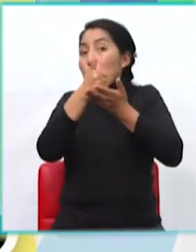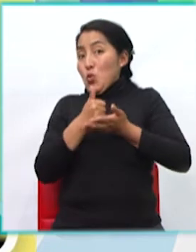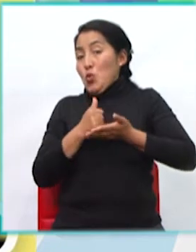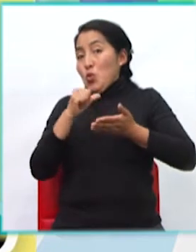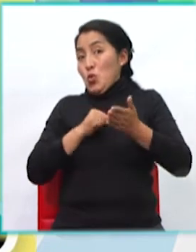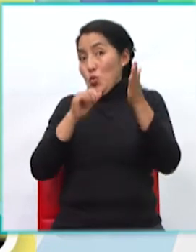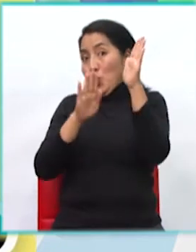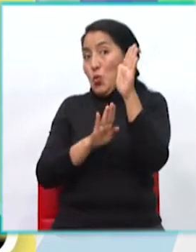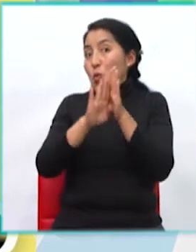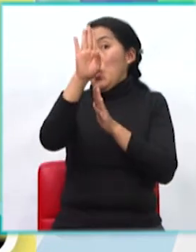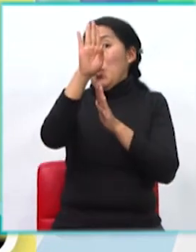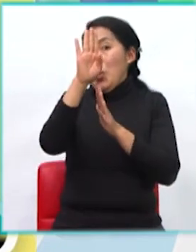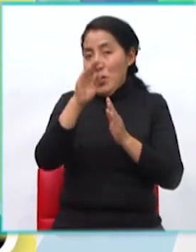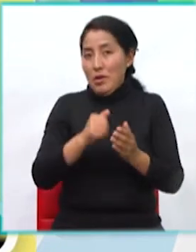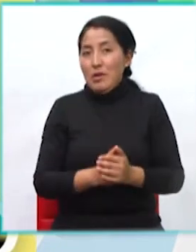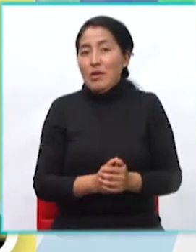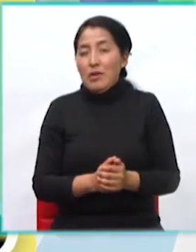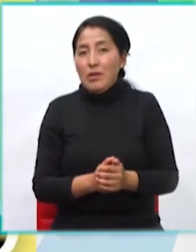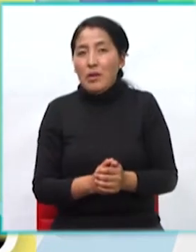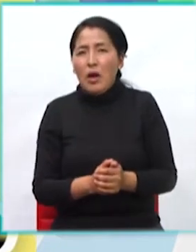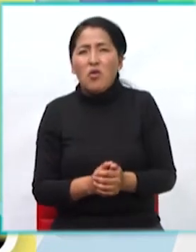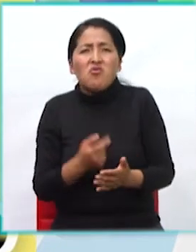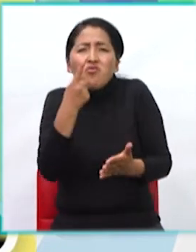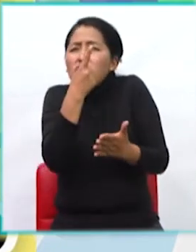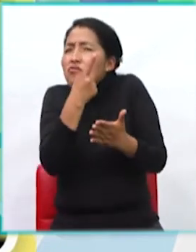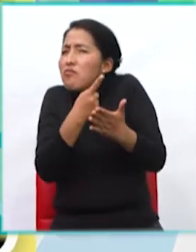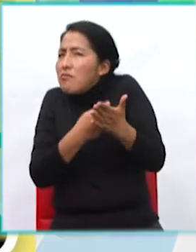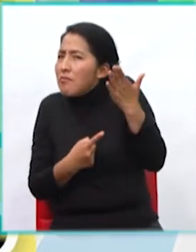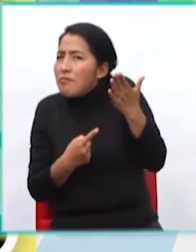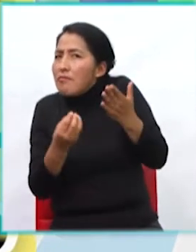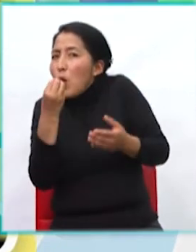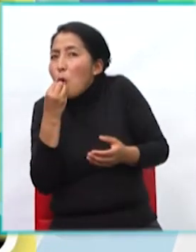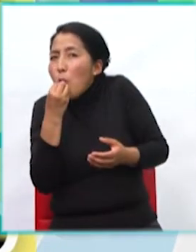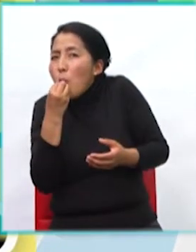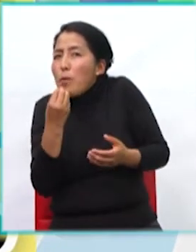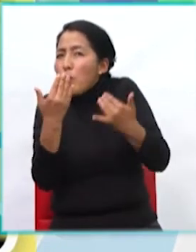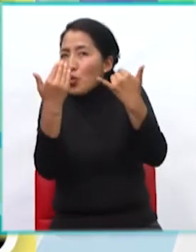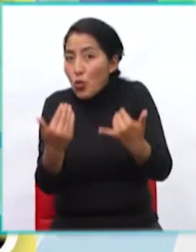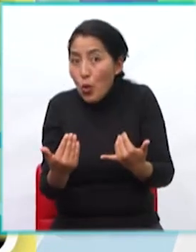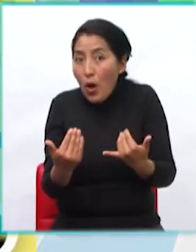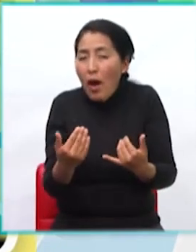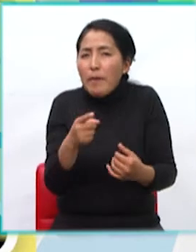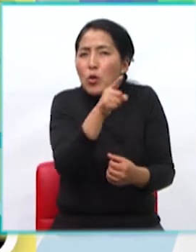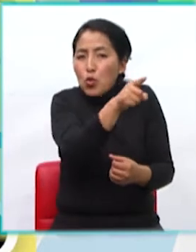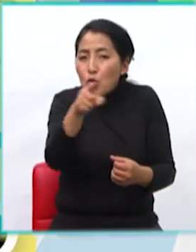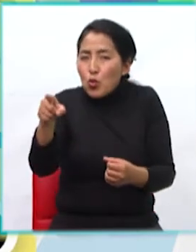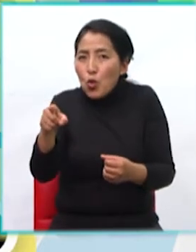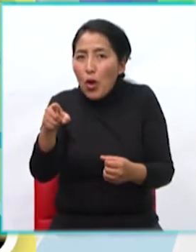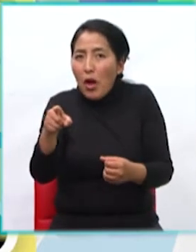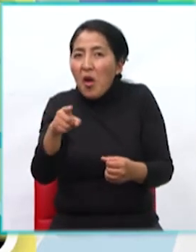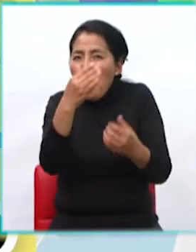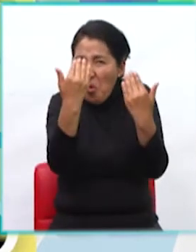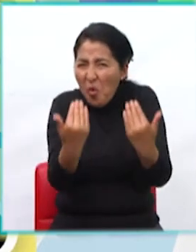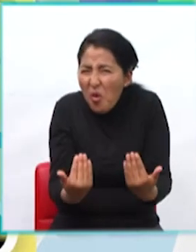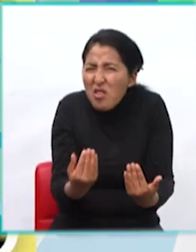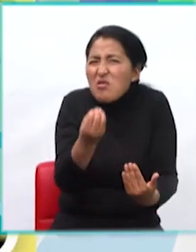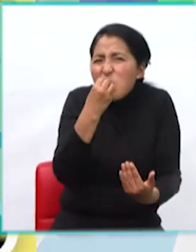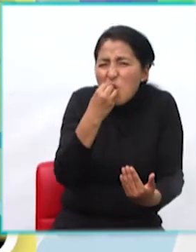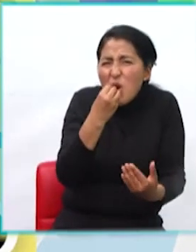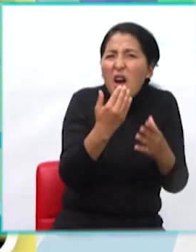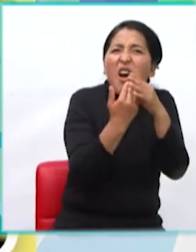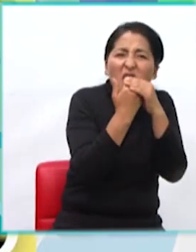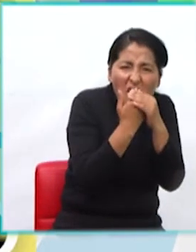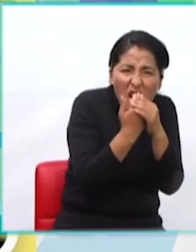¿Qué quieres comer hoy? Ayudemos a los niños a escoger hamburguesas y papas, fruta, ensalada o pizza.